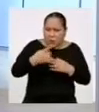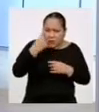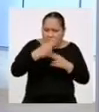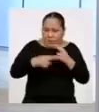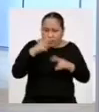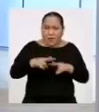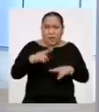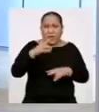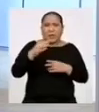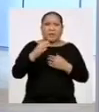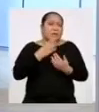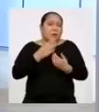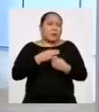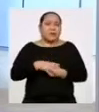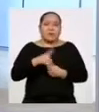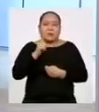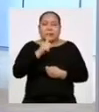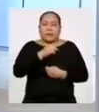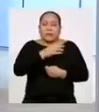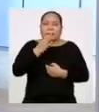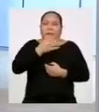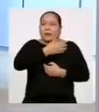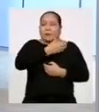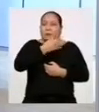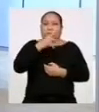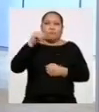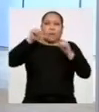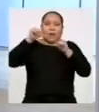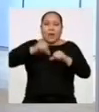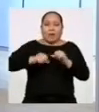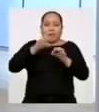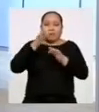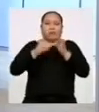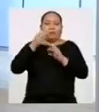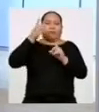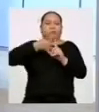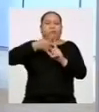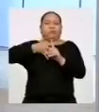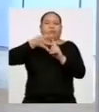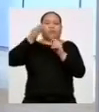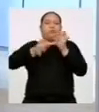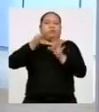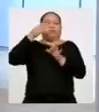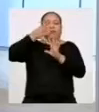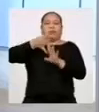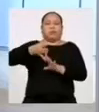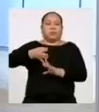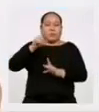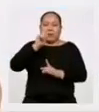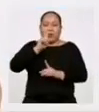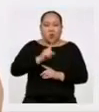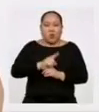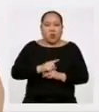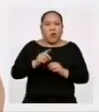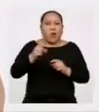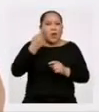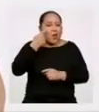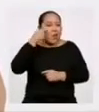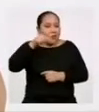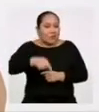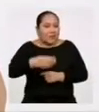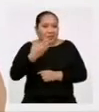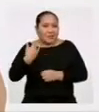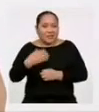no hay nada peor que ser prejuiciosa hasta con las fórmulas Siempre hay que conocerlas antes Muy bien,